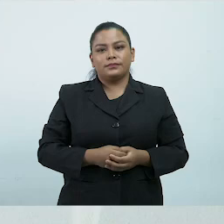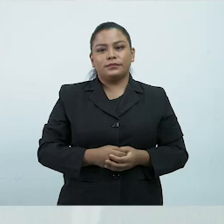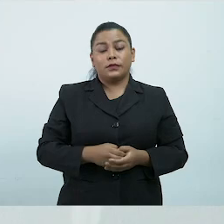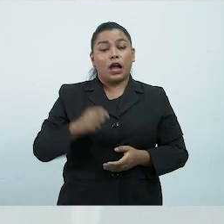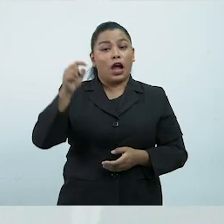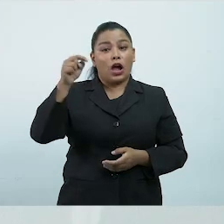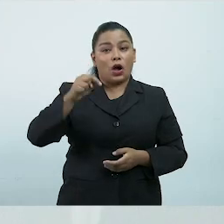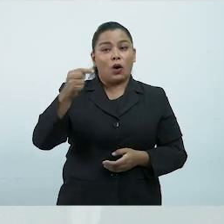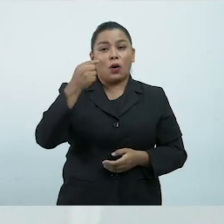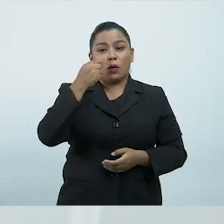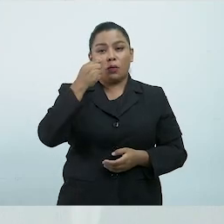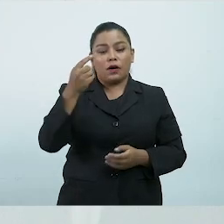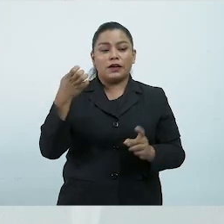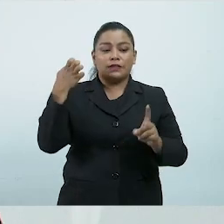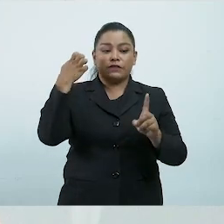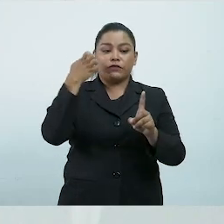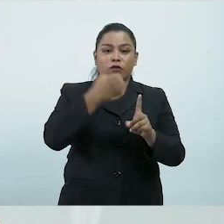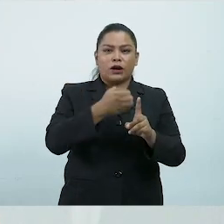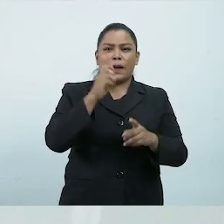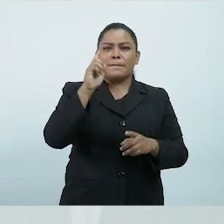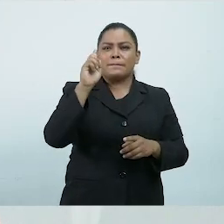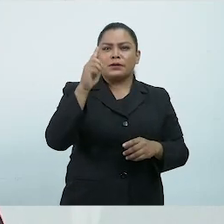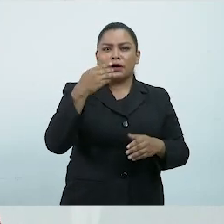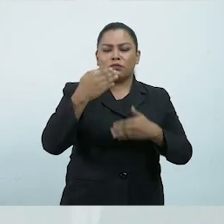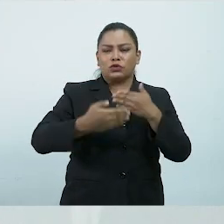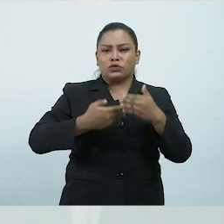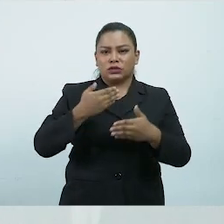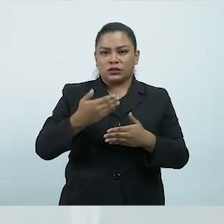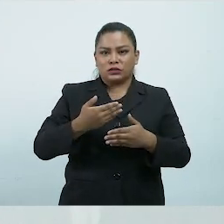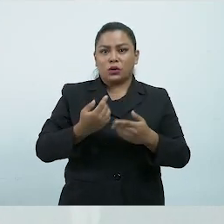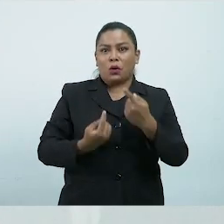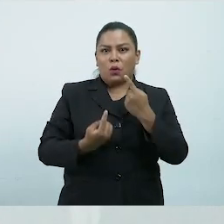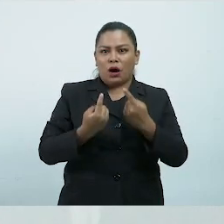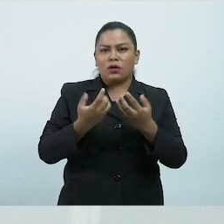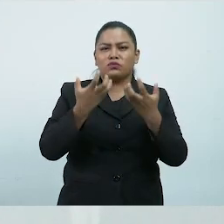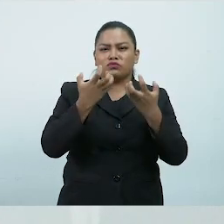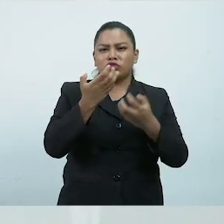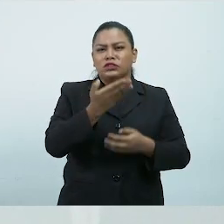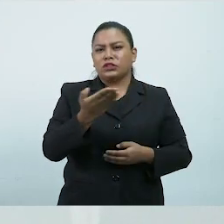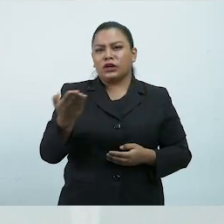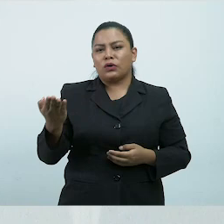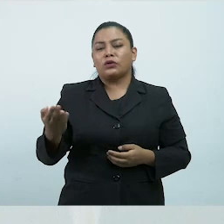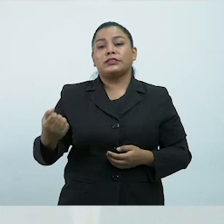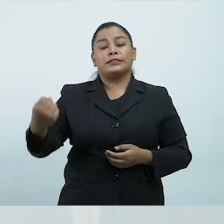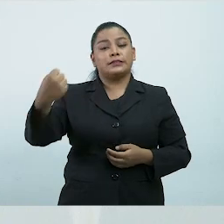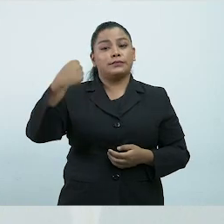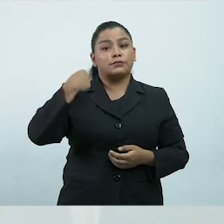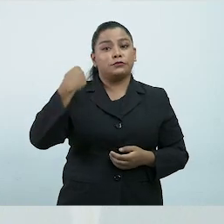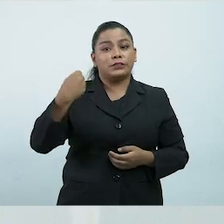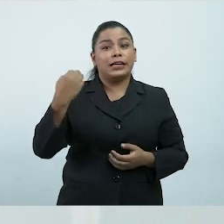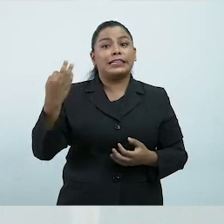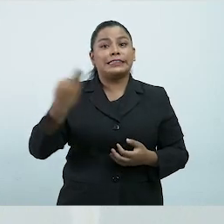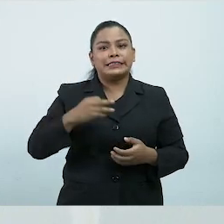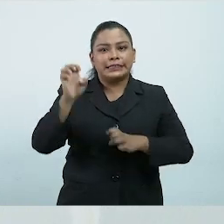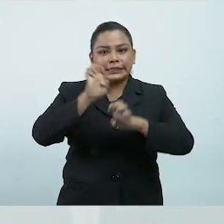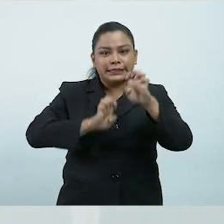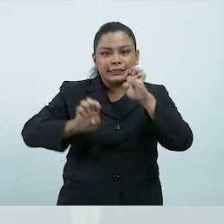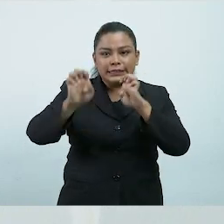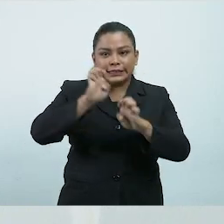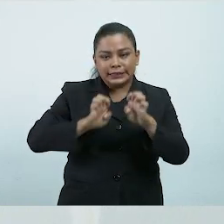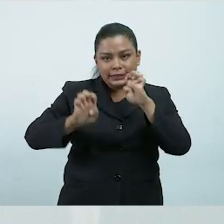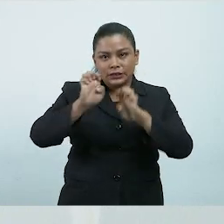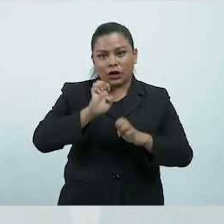Ahora vamos a enfocarnos en la primera etapa la cual tiene muchos aspectos importantes que debemos evaluar como el